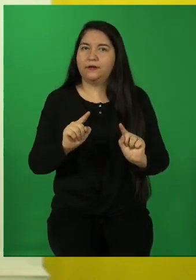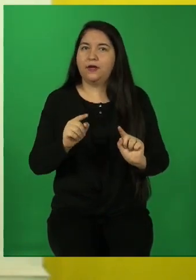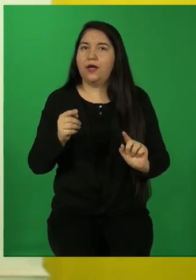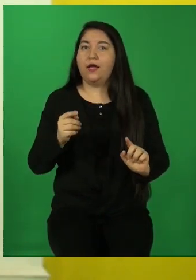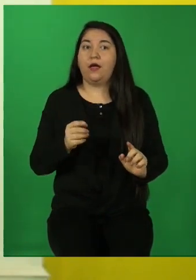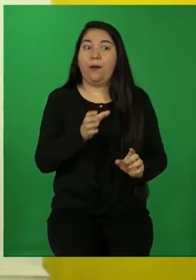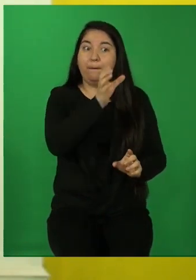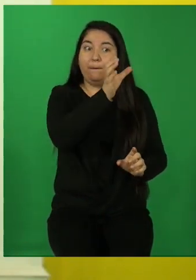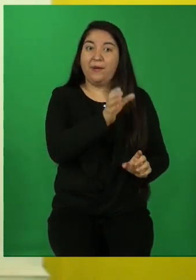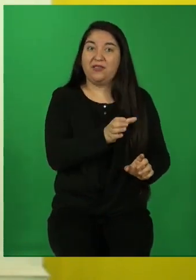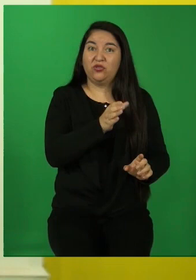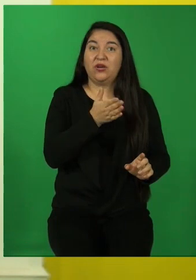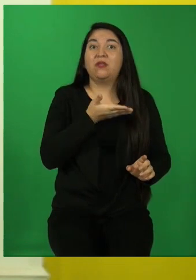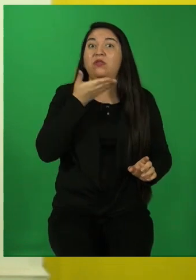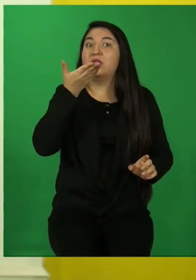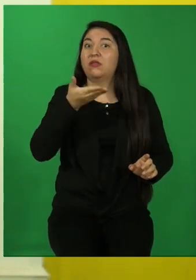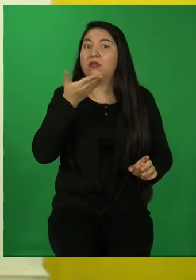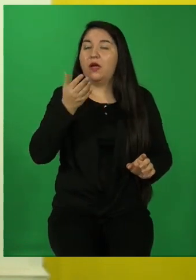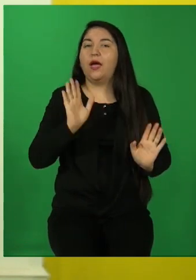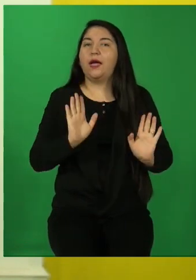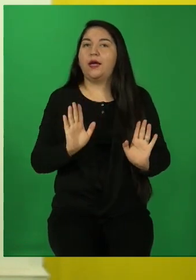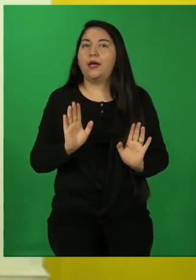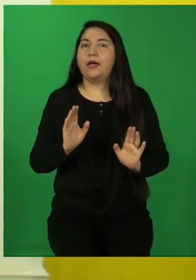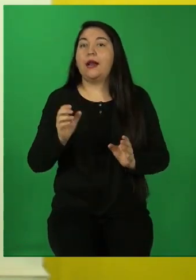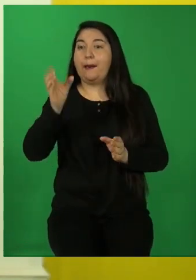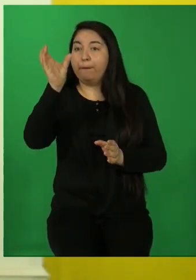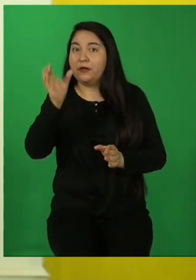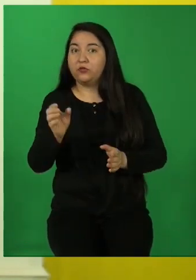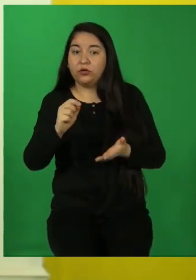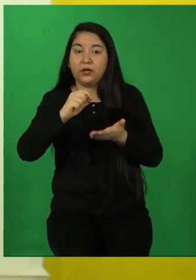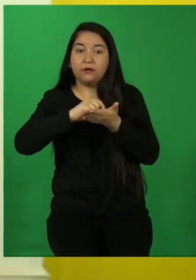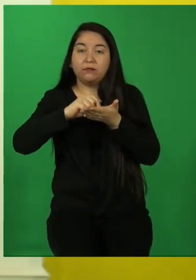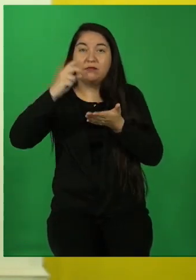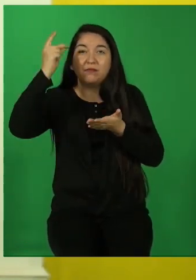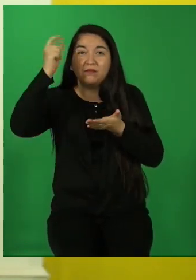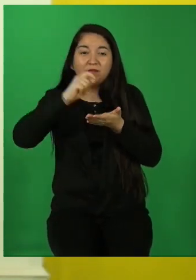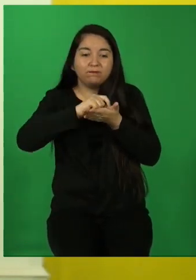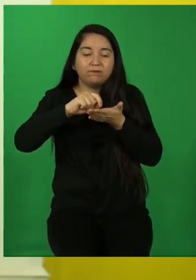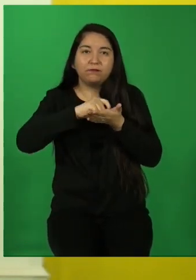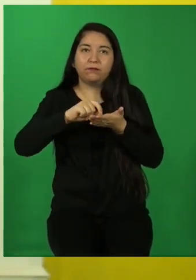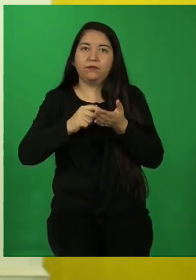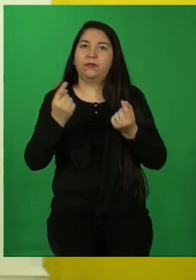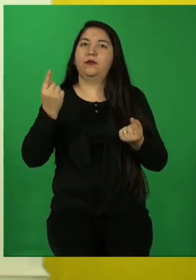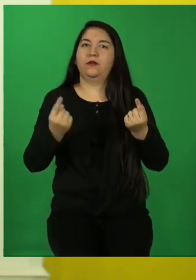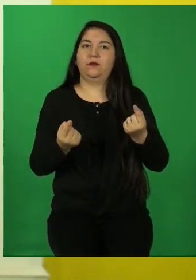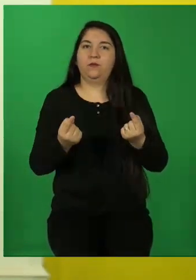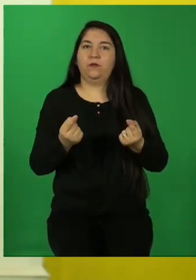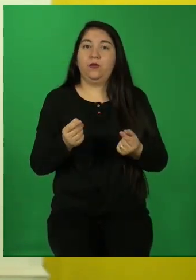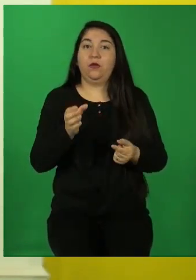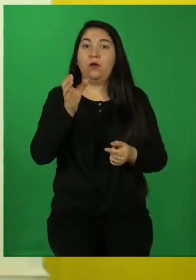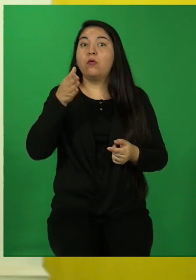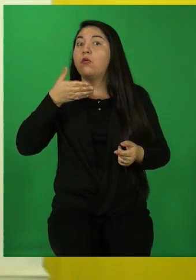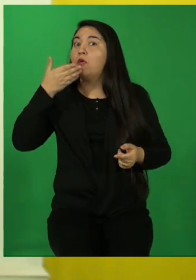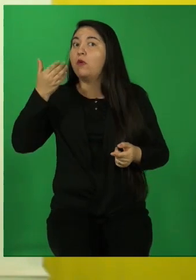narrador y el autor. Todo género narrativo posee un narrador.